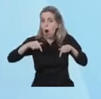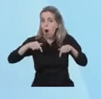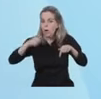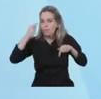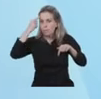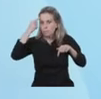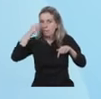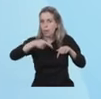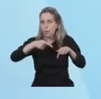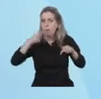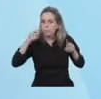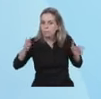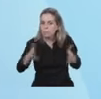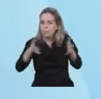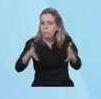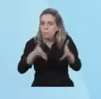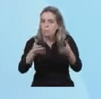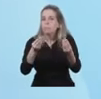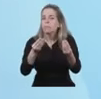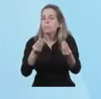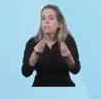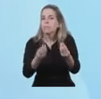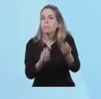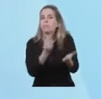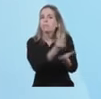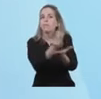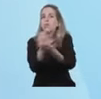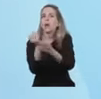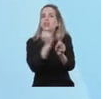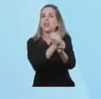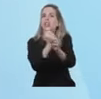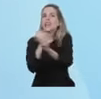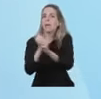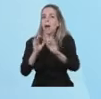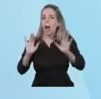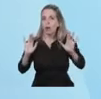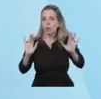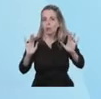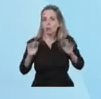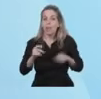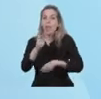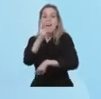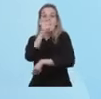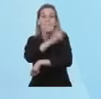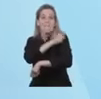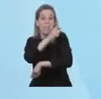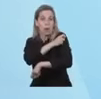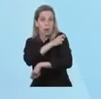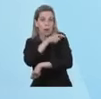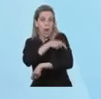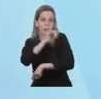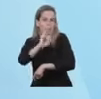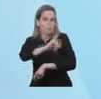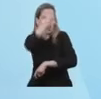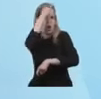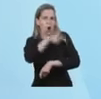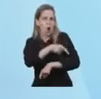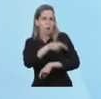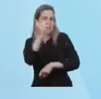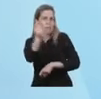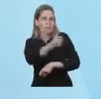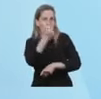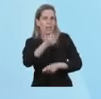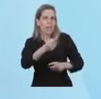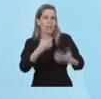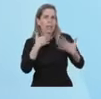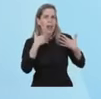generando miles de puestos de trabajo. La vacuna es la mejor política económica. Gracias